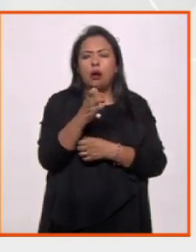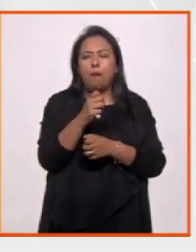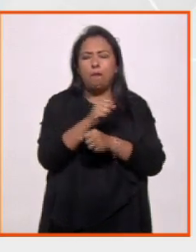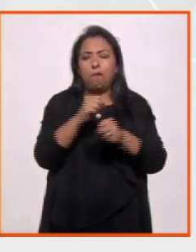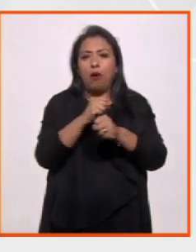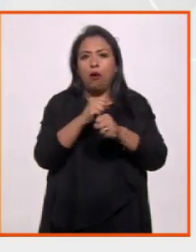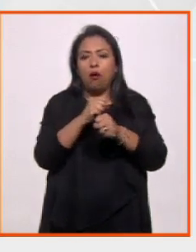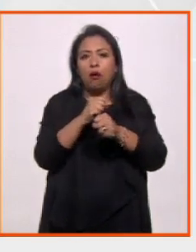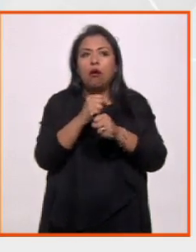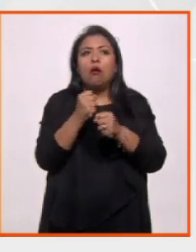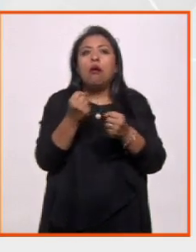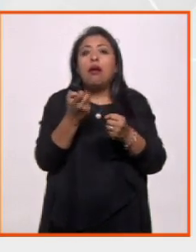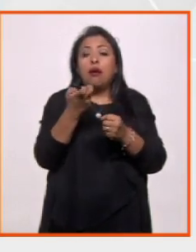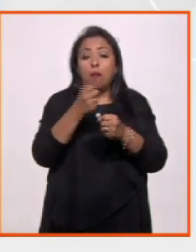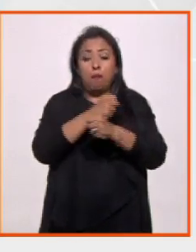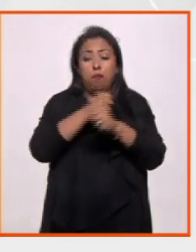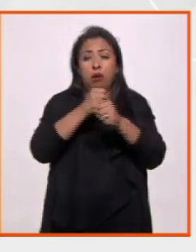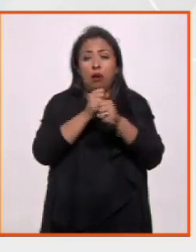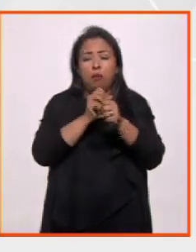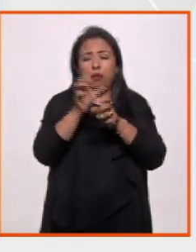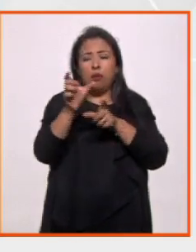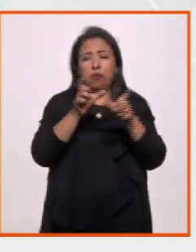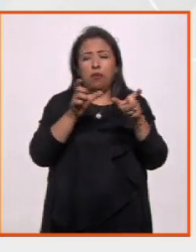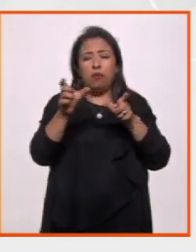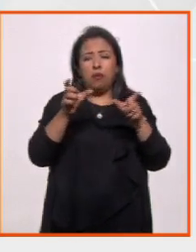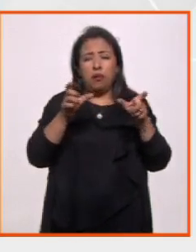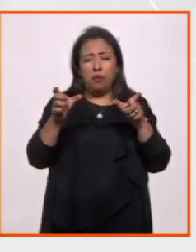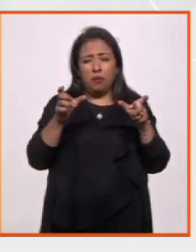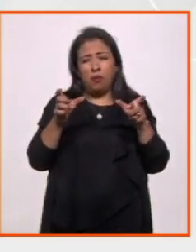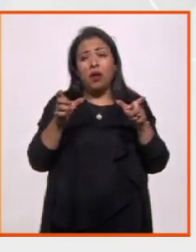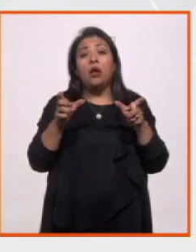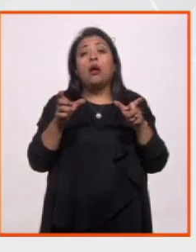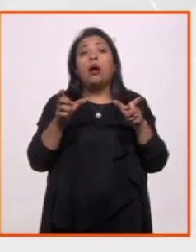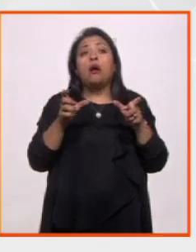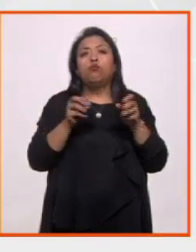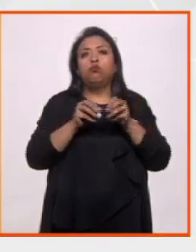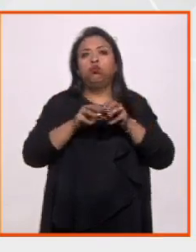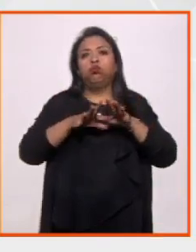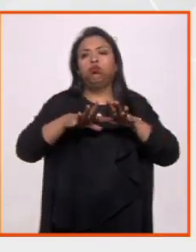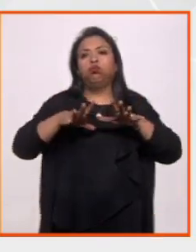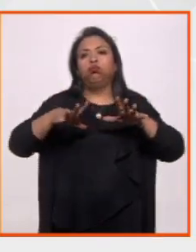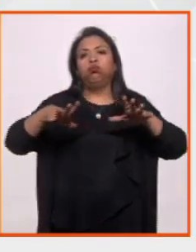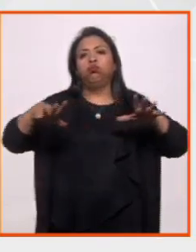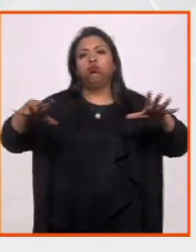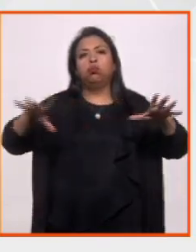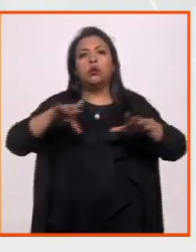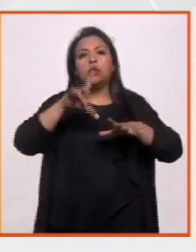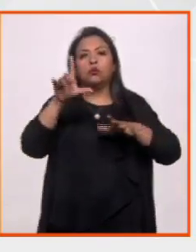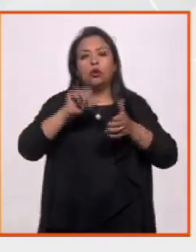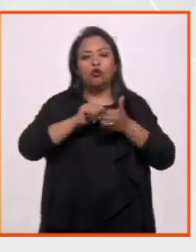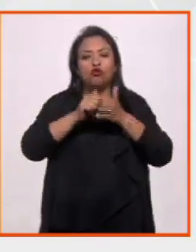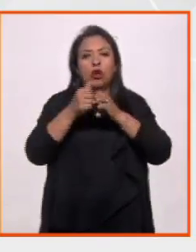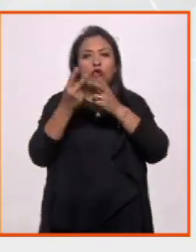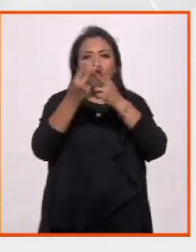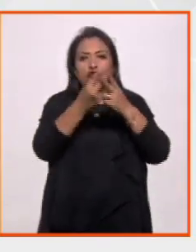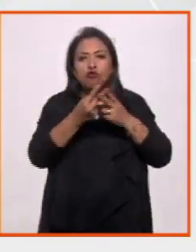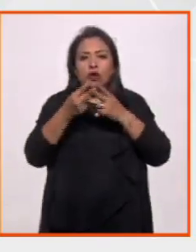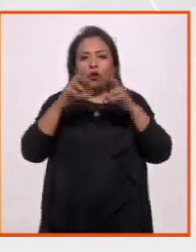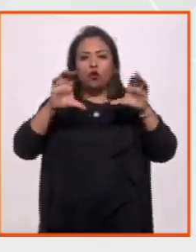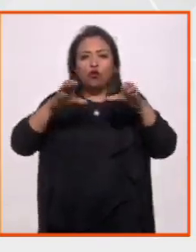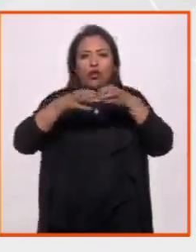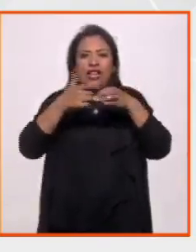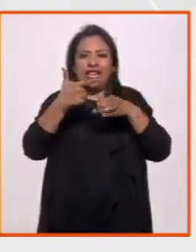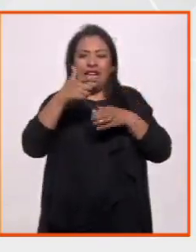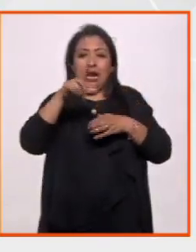explosión, que provoca que las partículas, antipartículas y radiación se expandan para después formar las estrellas y galaxias. En